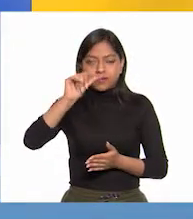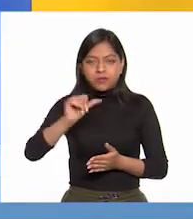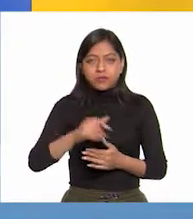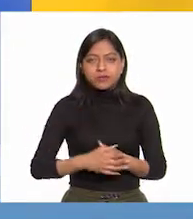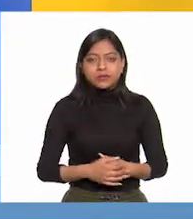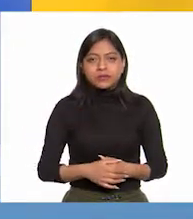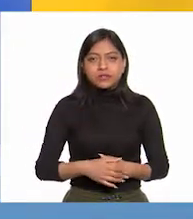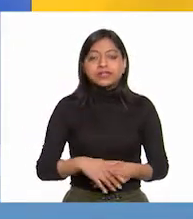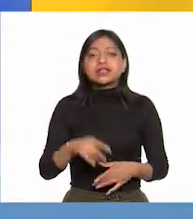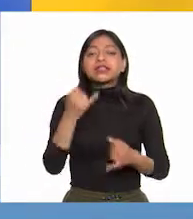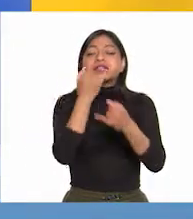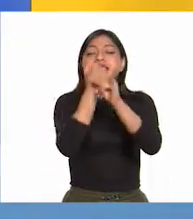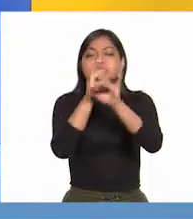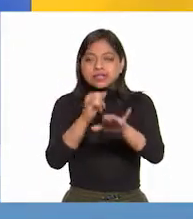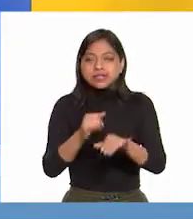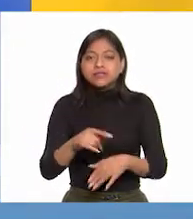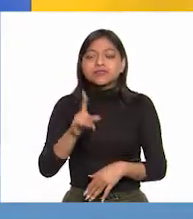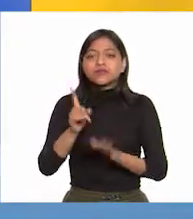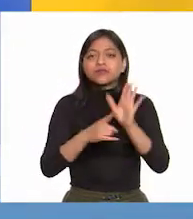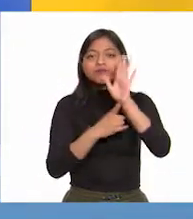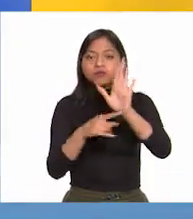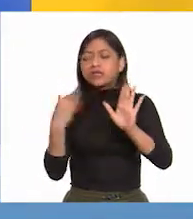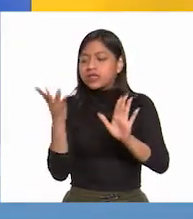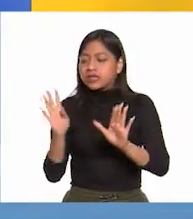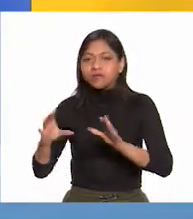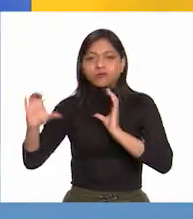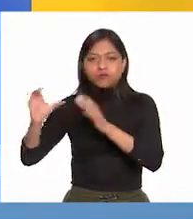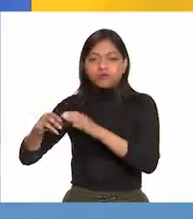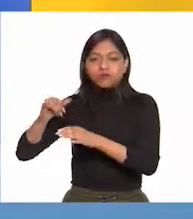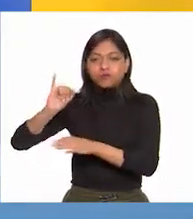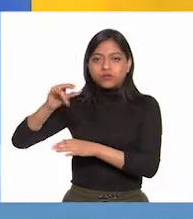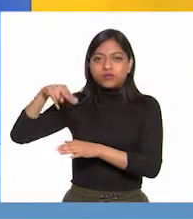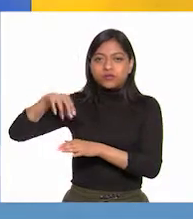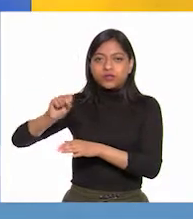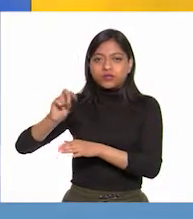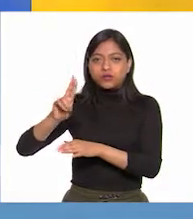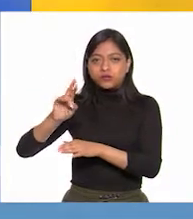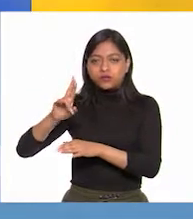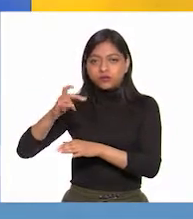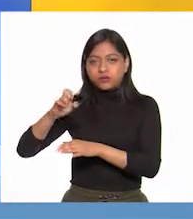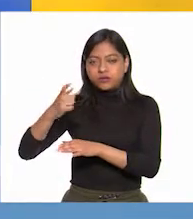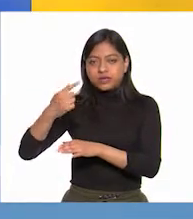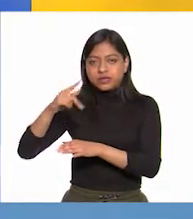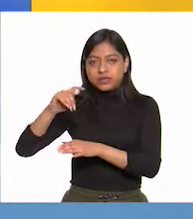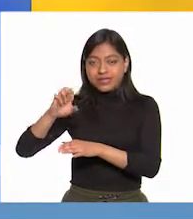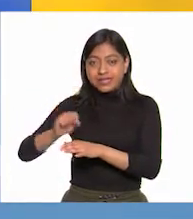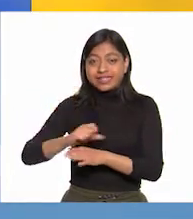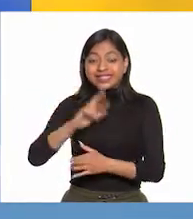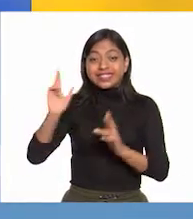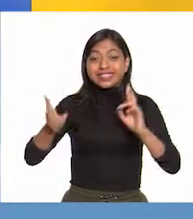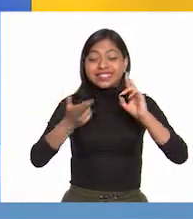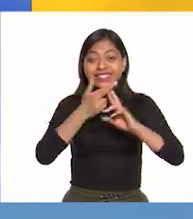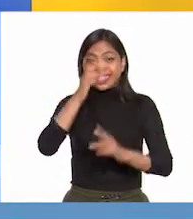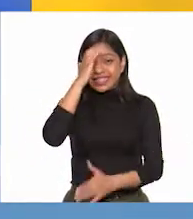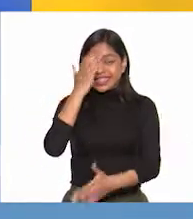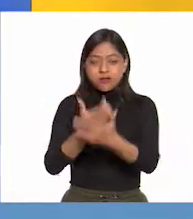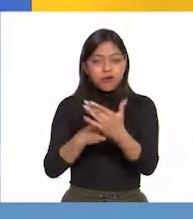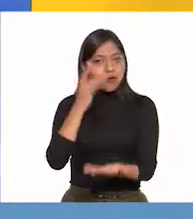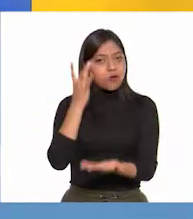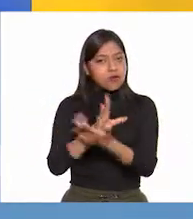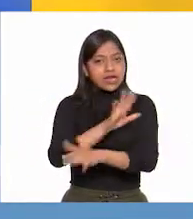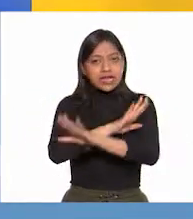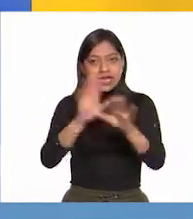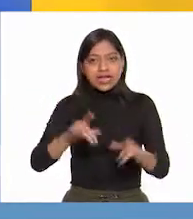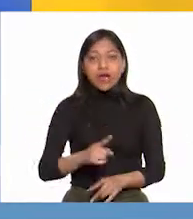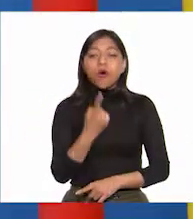Igualdad de Independencia defendida por los insurgentes, la religión católica como única y la monarquía como forma de